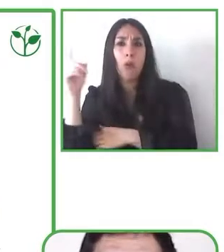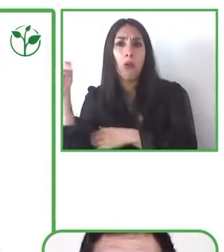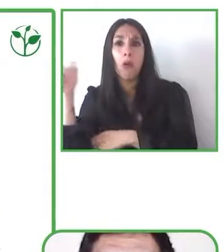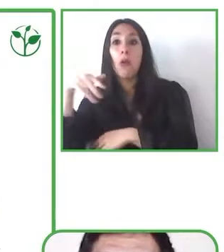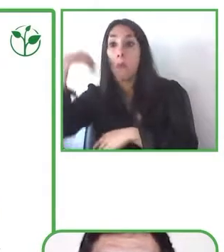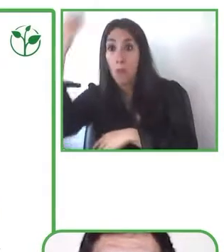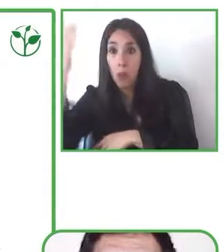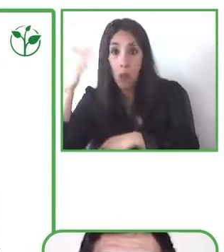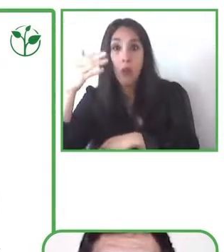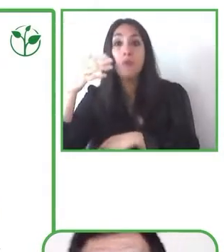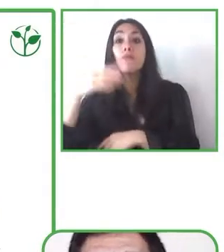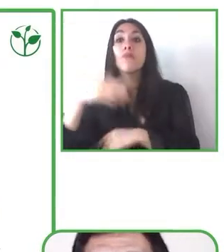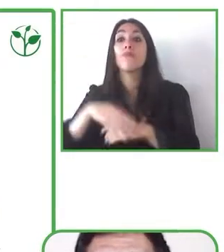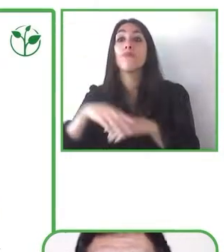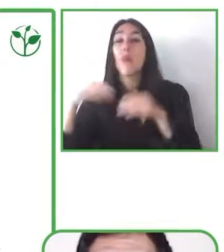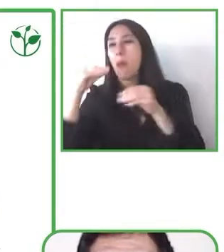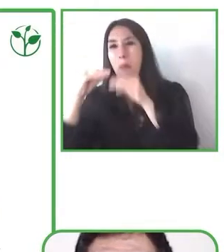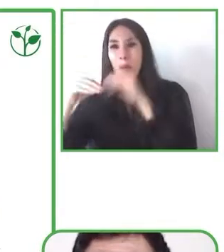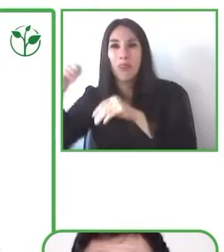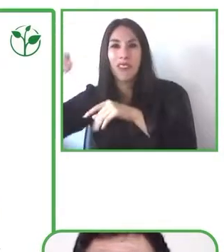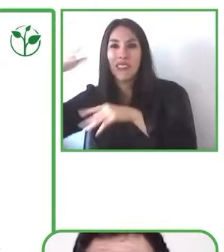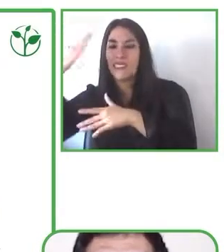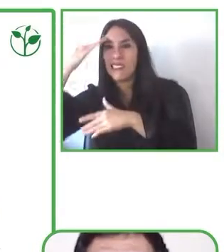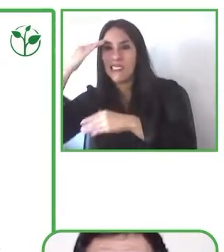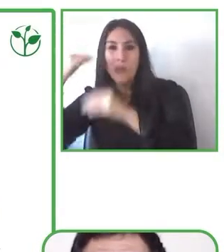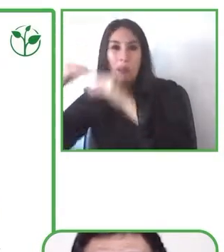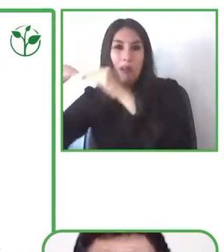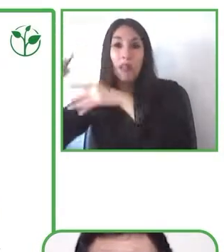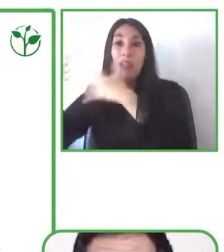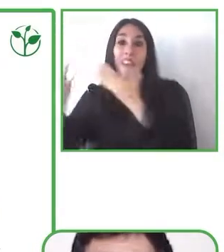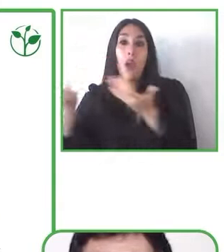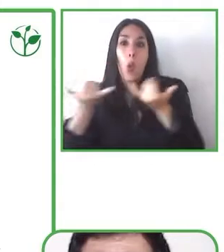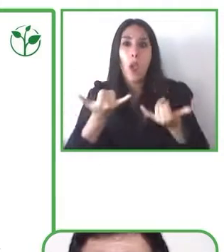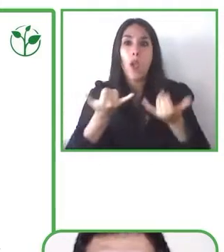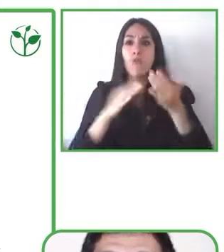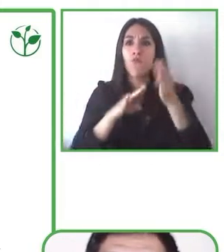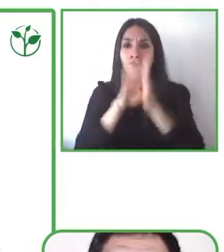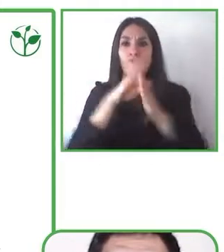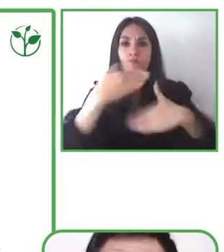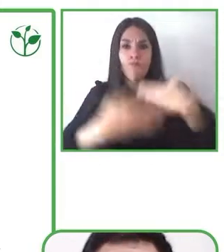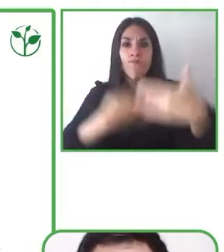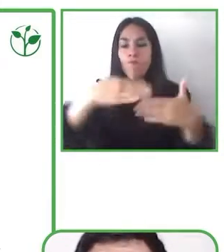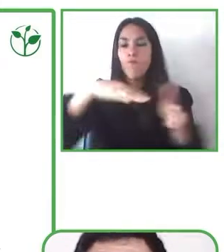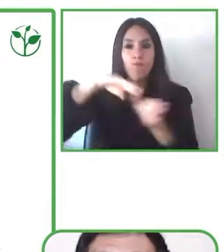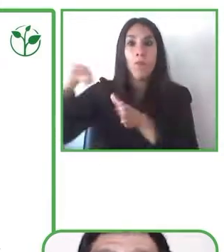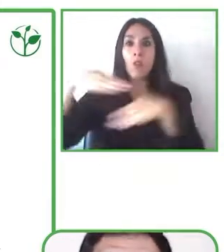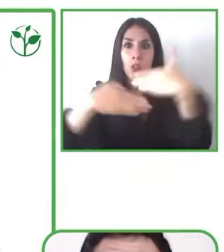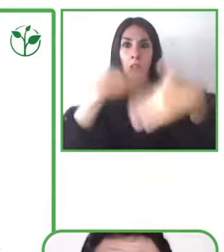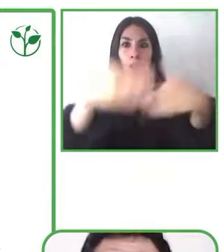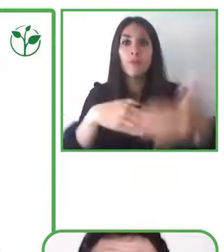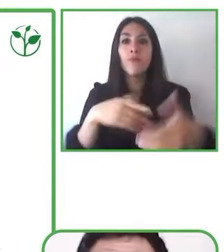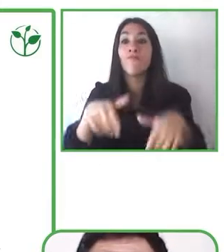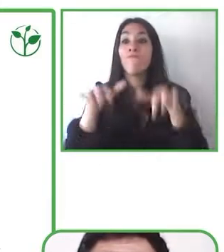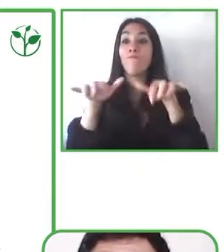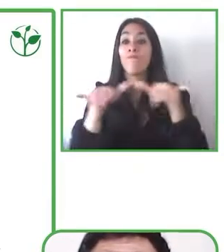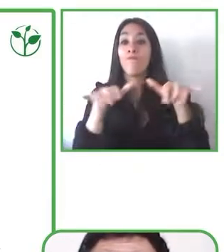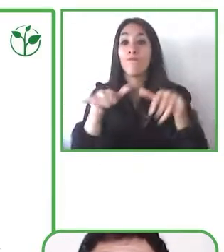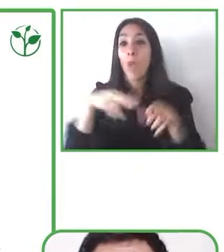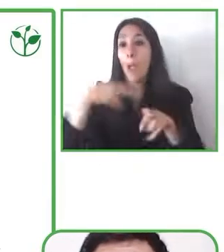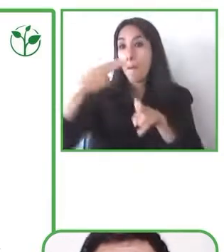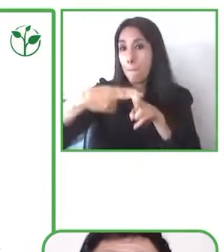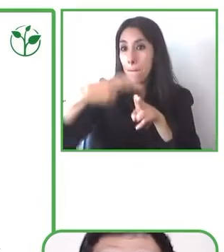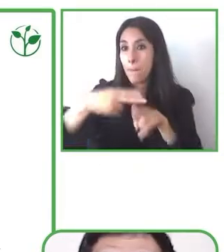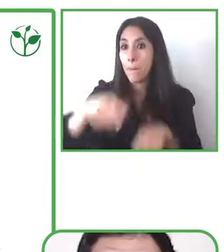entonces desarrollamos este software, el cual llamamos La Mesita, y que básicamente es un software que está